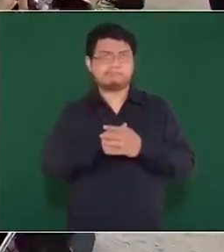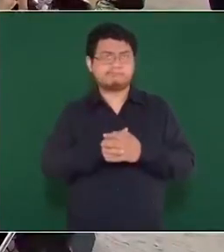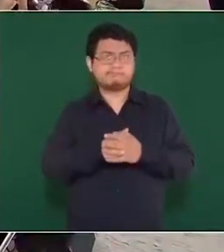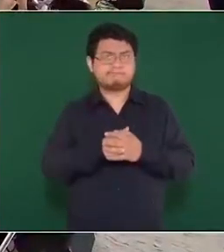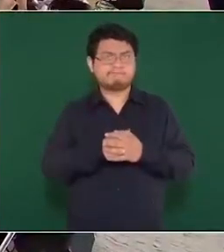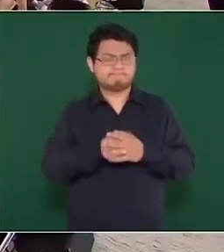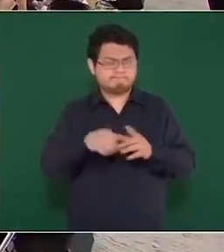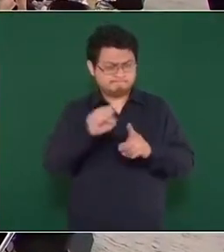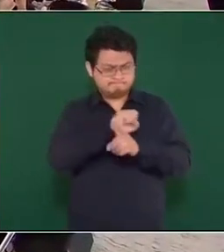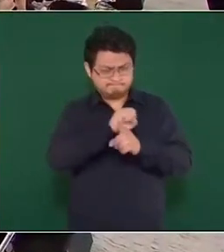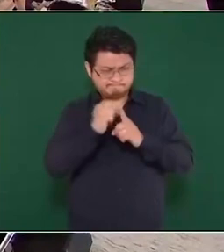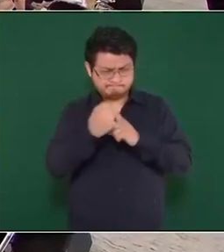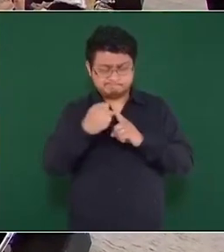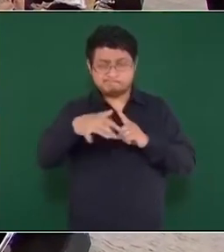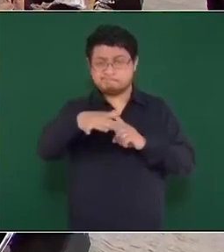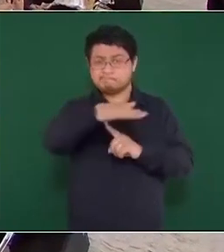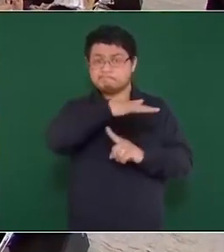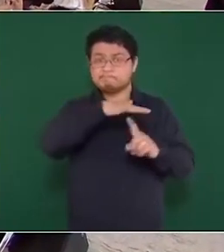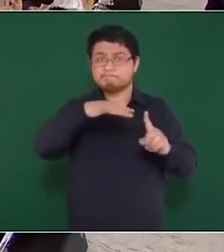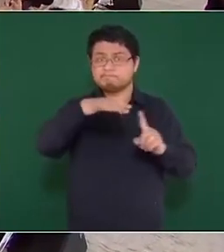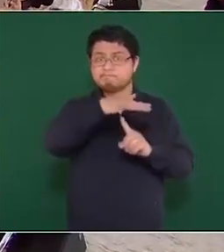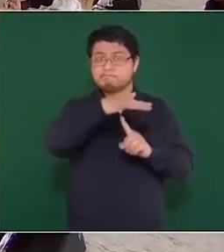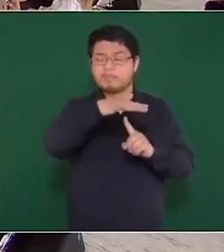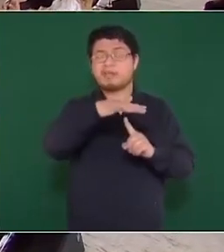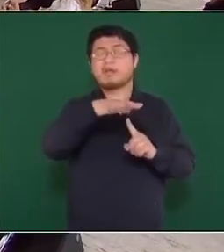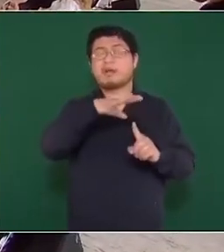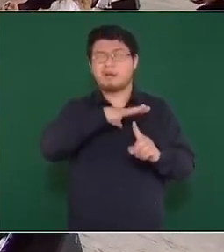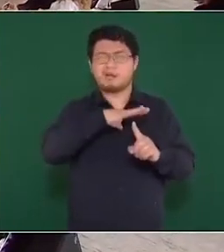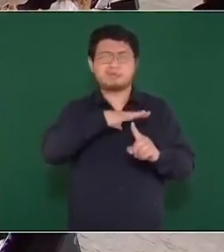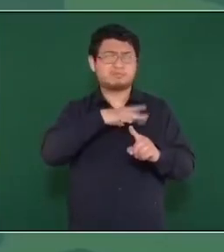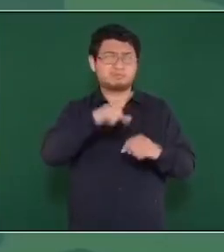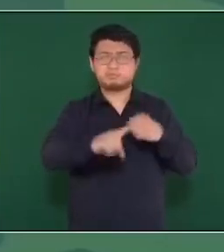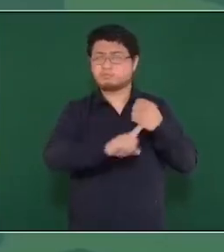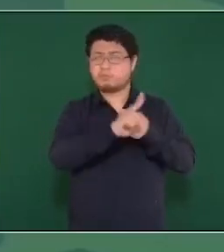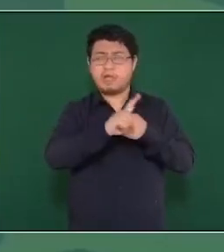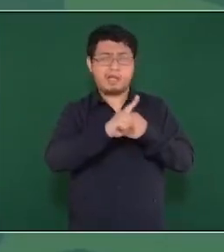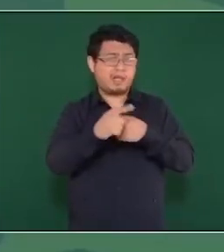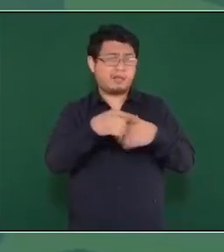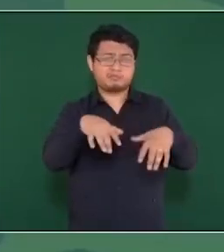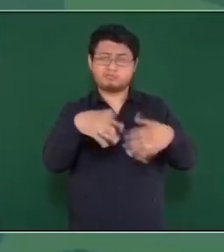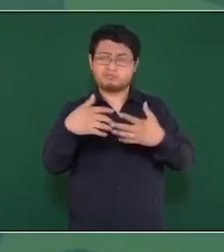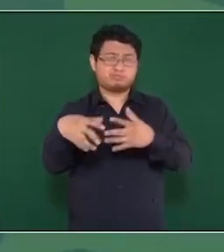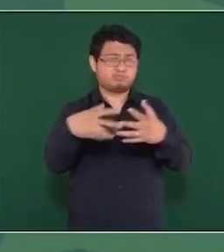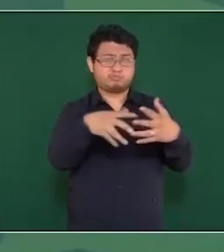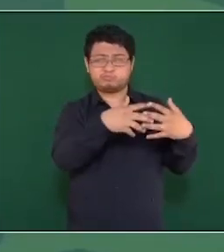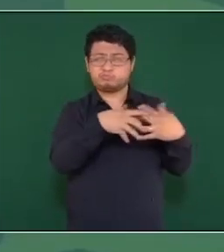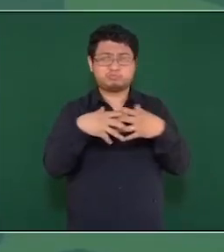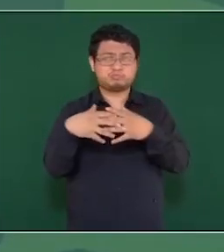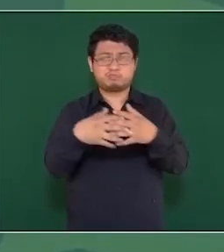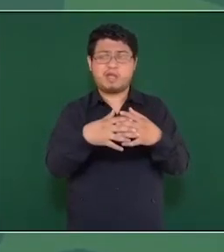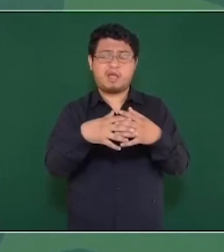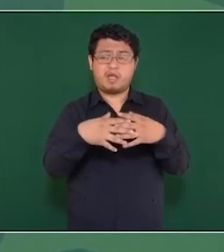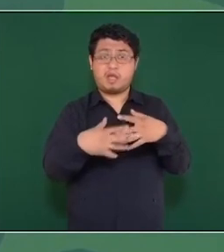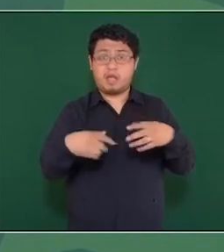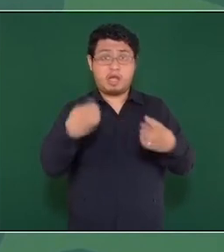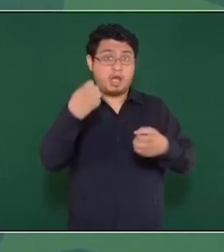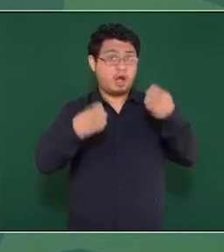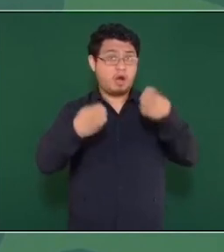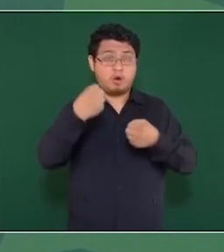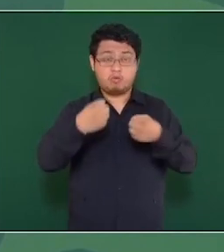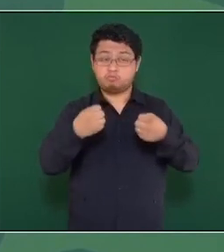se llevaron a cabo actos vandálicos, se incendiaron vehículos,